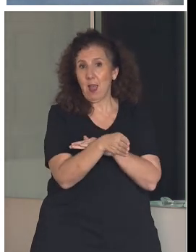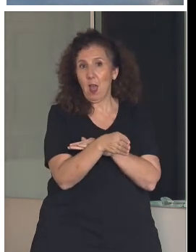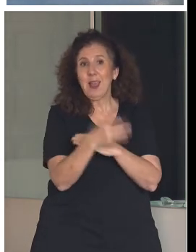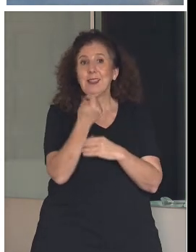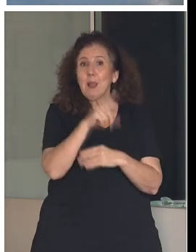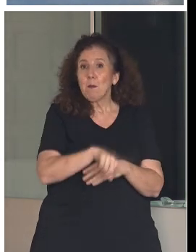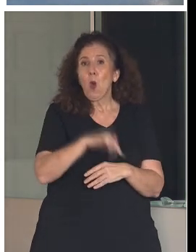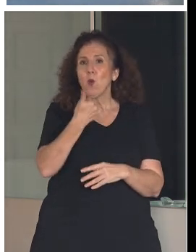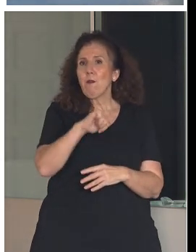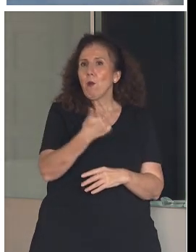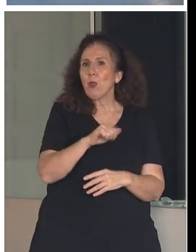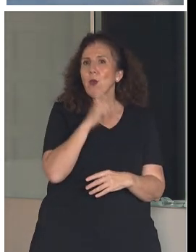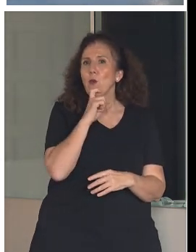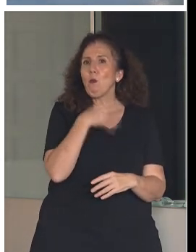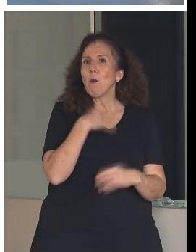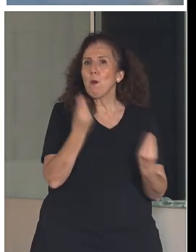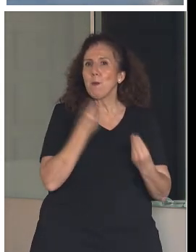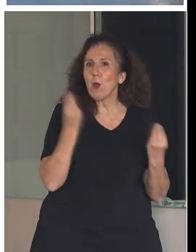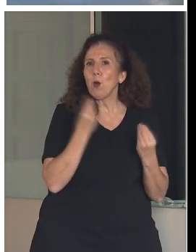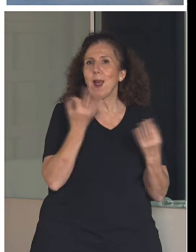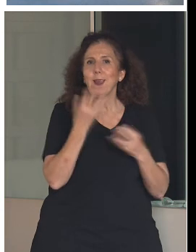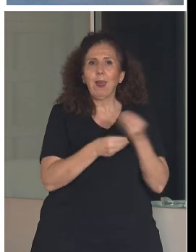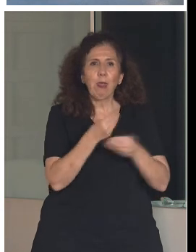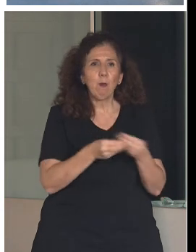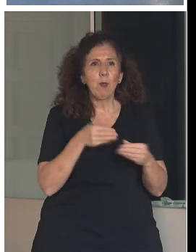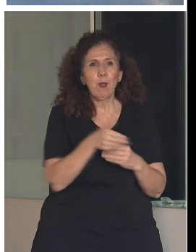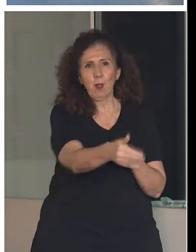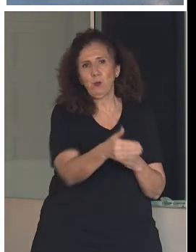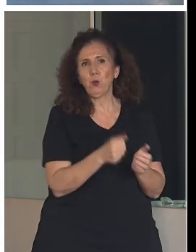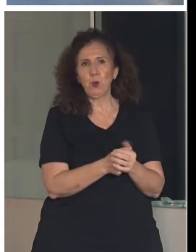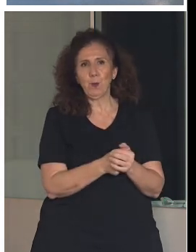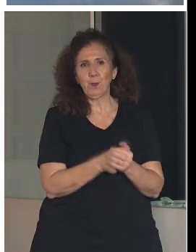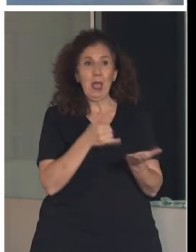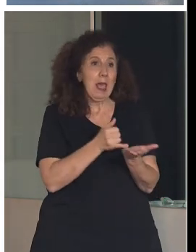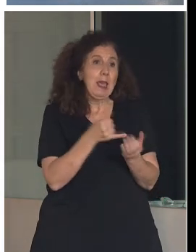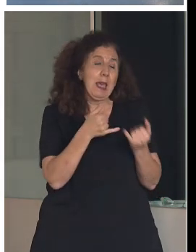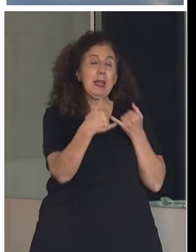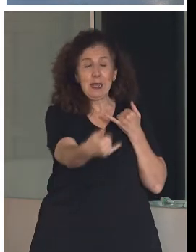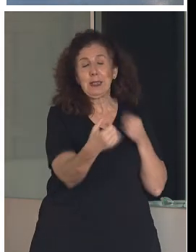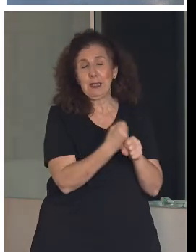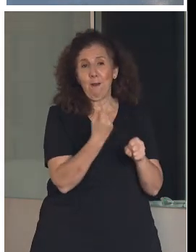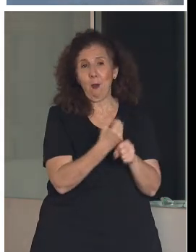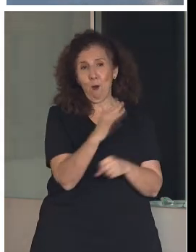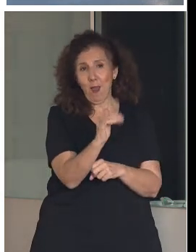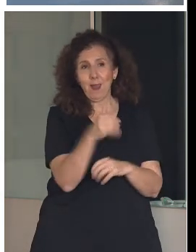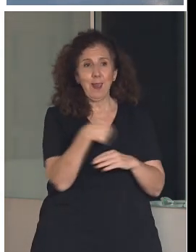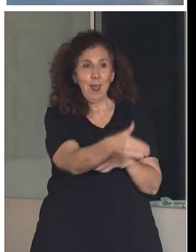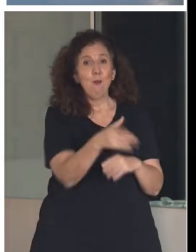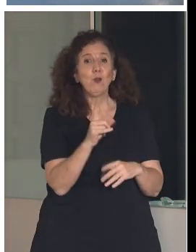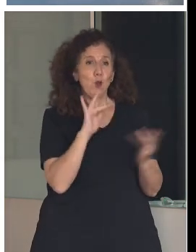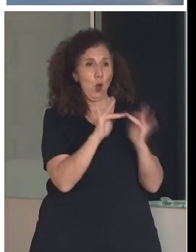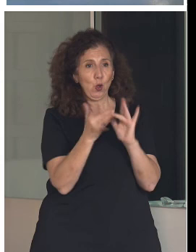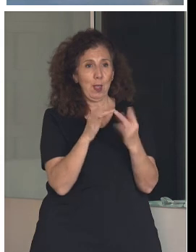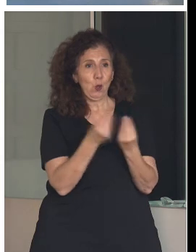podemos mejorar, qué podemos hacer, cuál puede ser nuestra línea de trabajo, ¿no? Así que, bueno, me pondré en contacto con todos y,